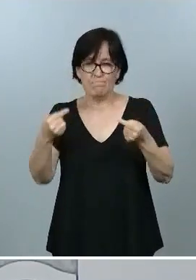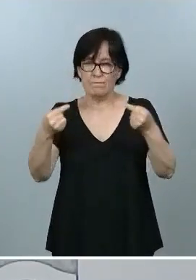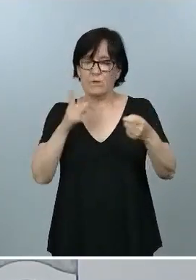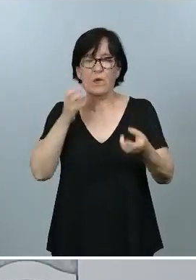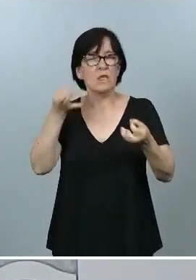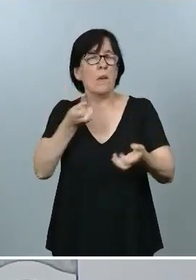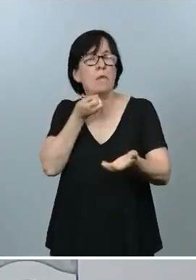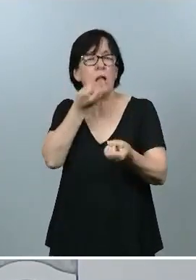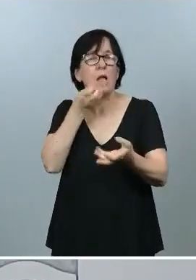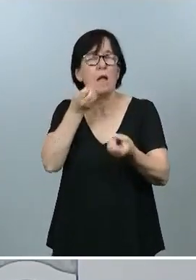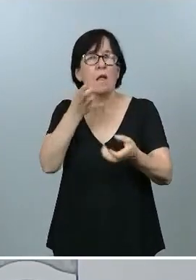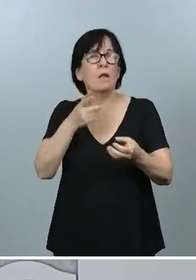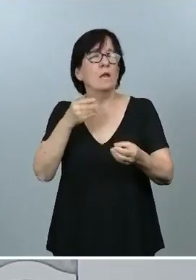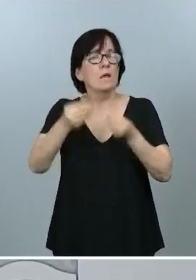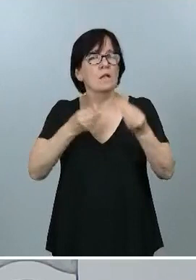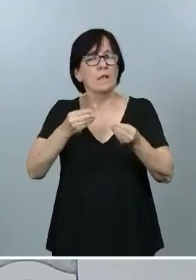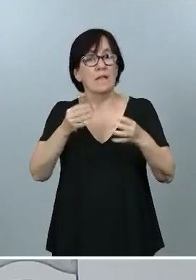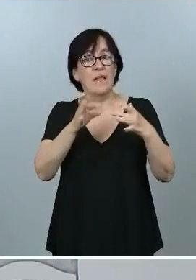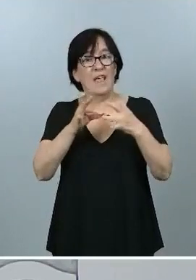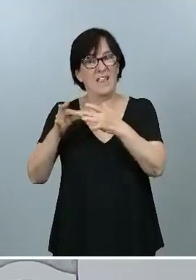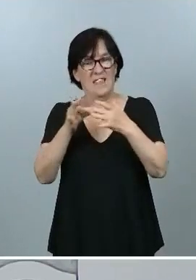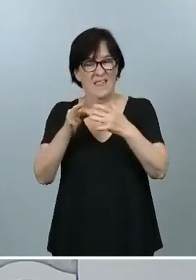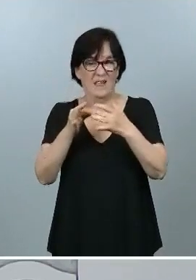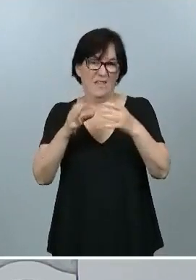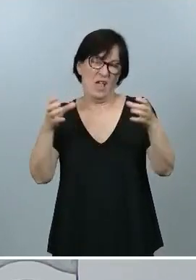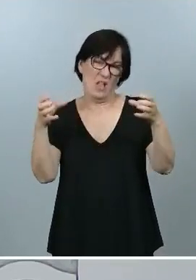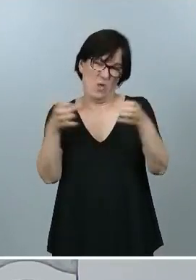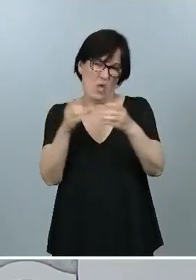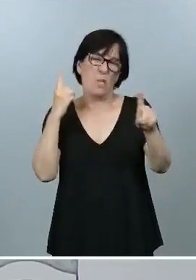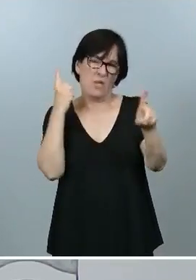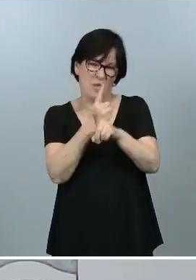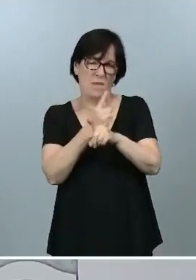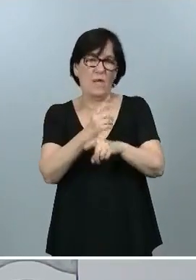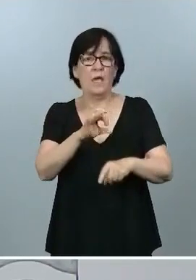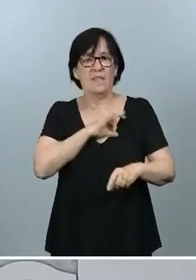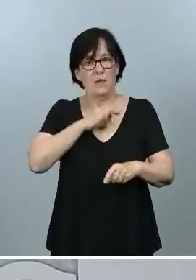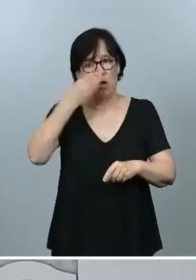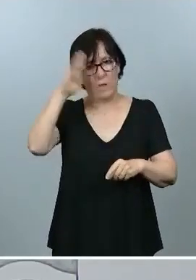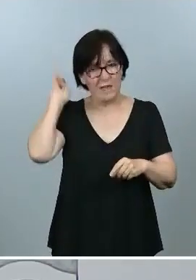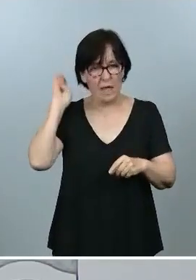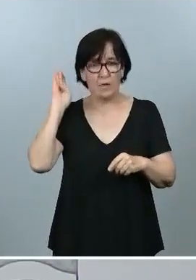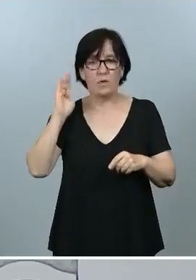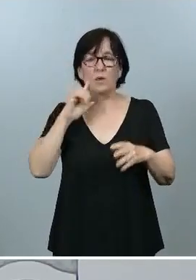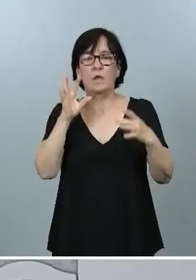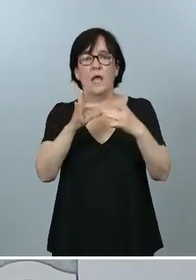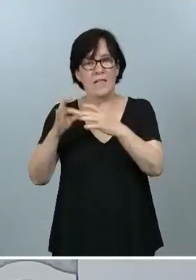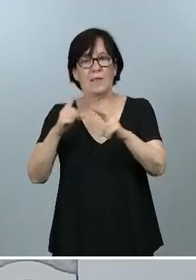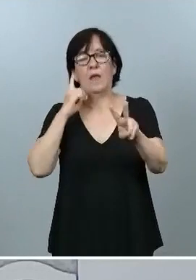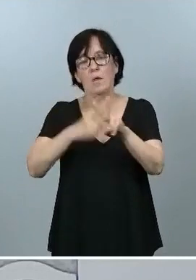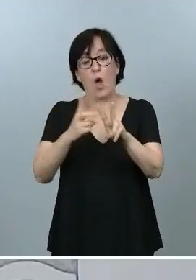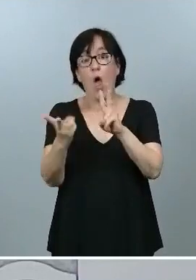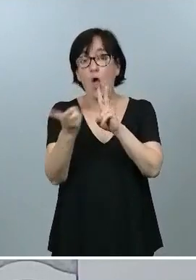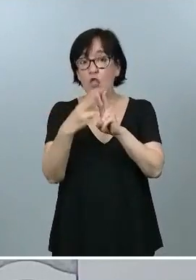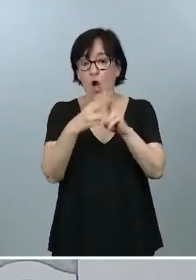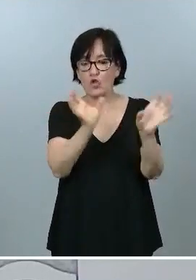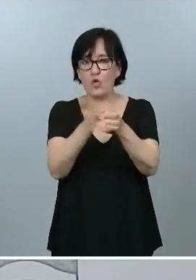hace el líder del principal partido de la oposición, el señor Casado, el líder de Vox. Ambas formaciones políticas